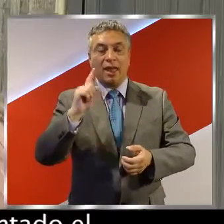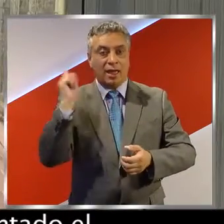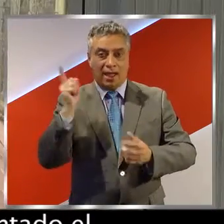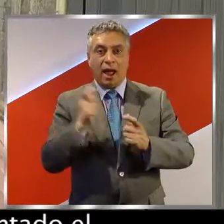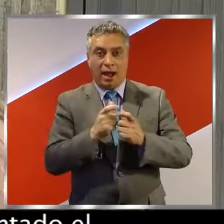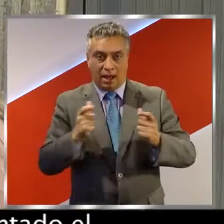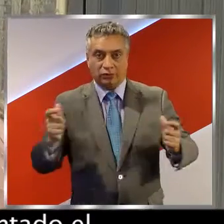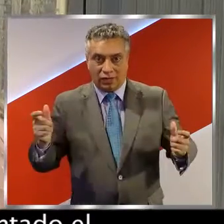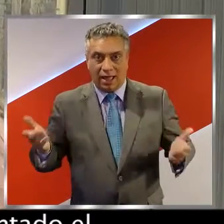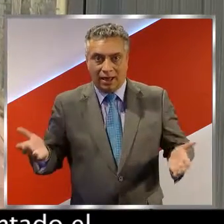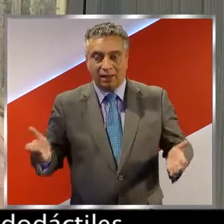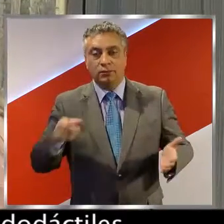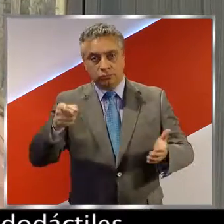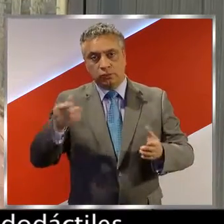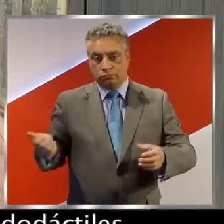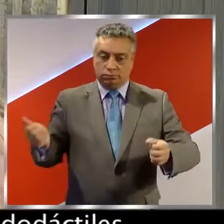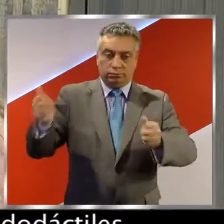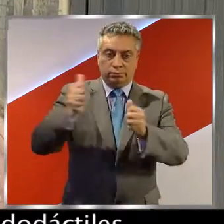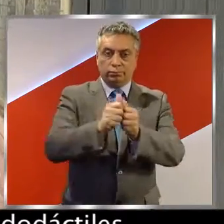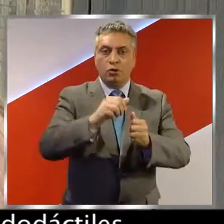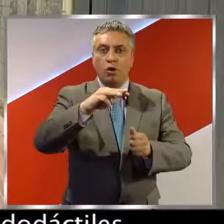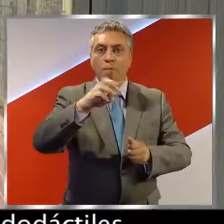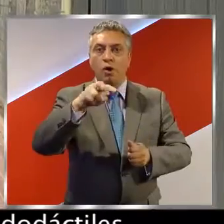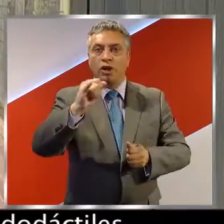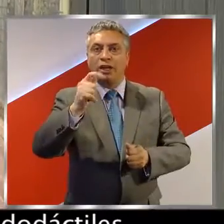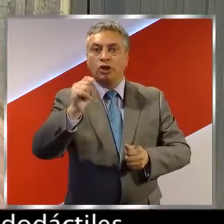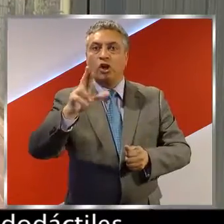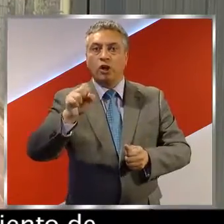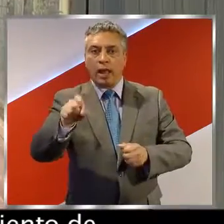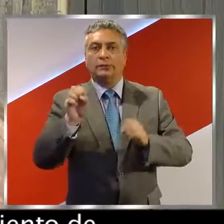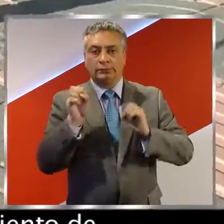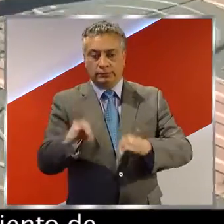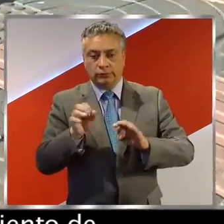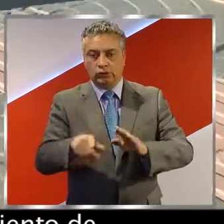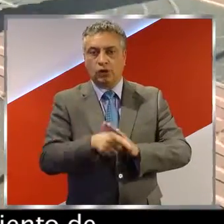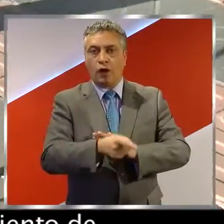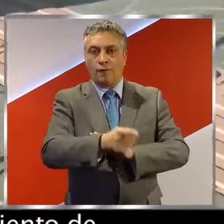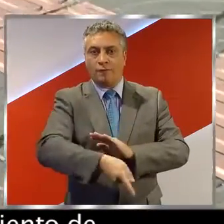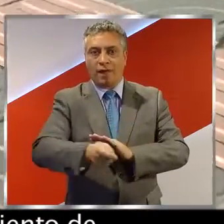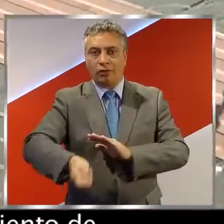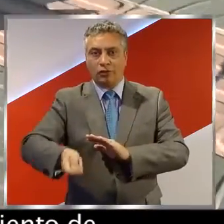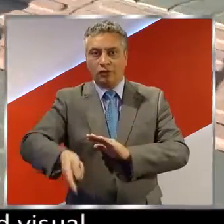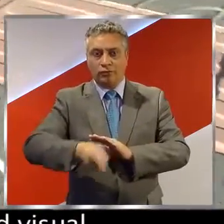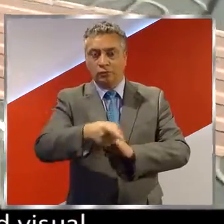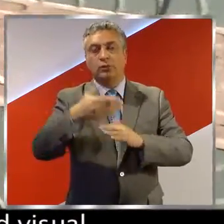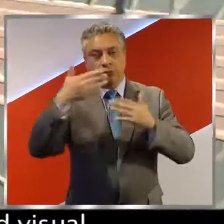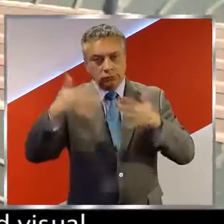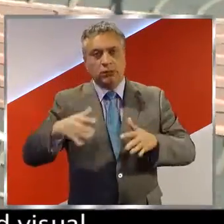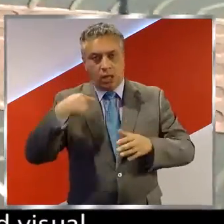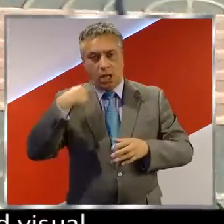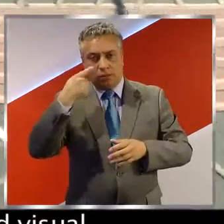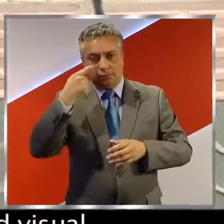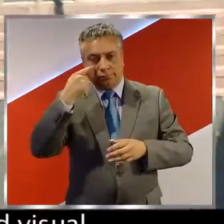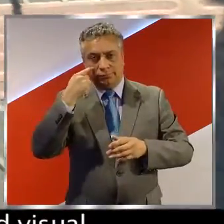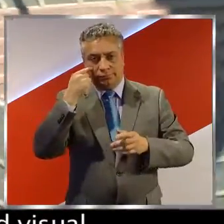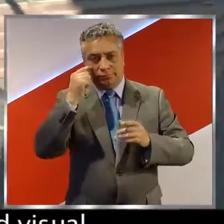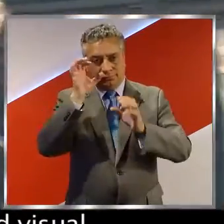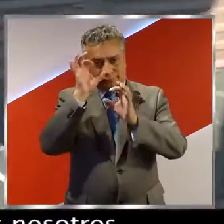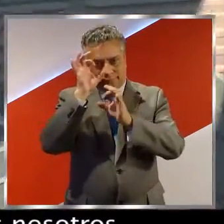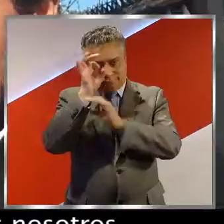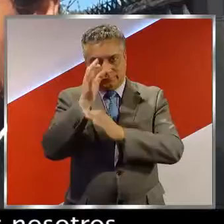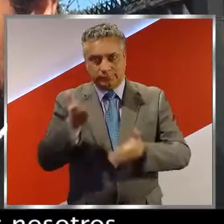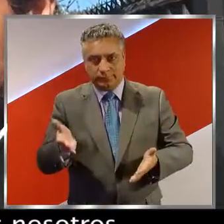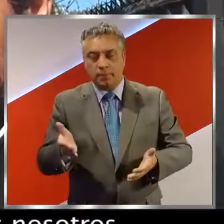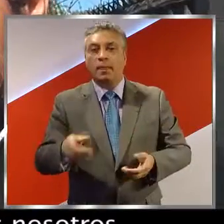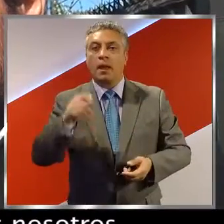pigmentosa. En Linares se ha implementado el mejoramiento de veredas bododáctiles, para facilitar el desplazamiento de personas con discapacidad